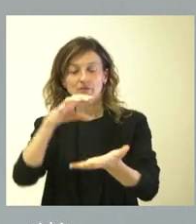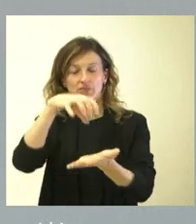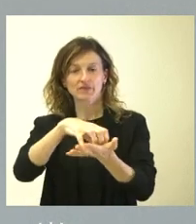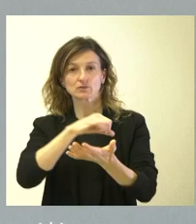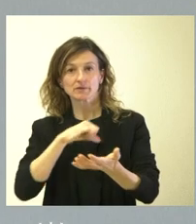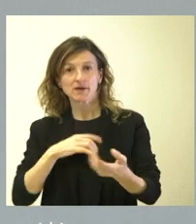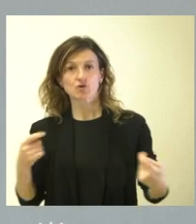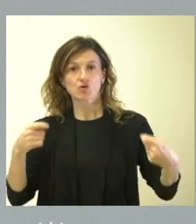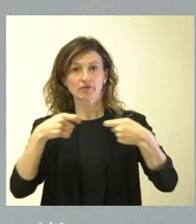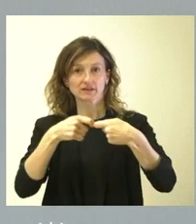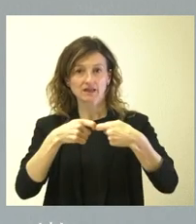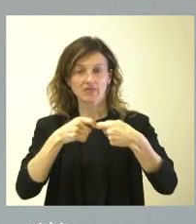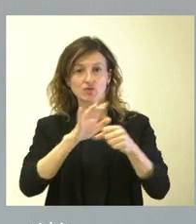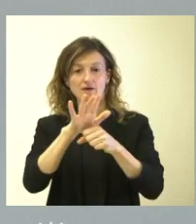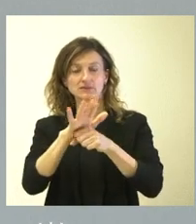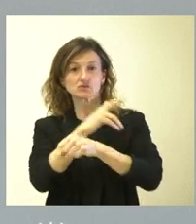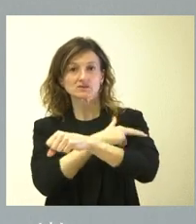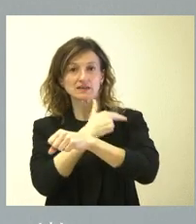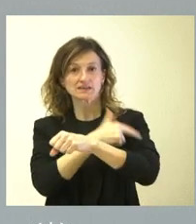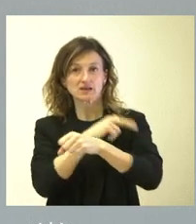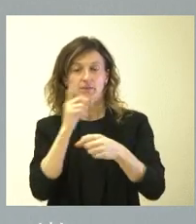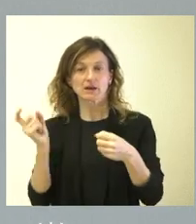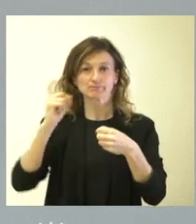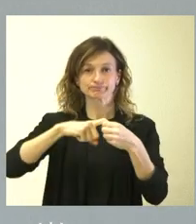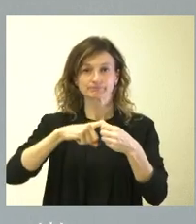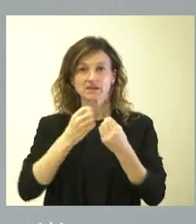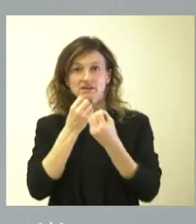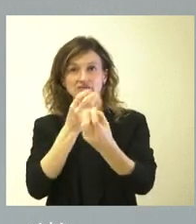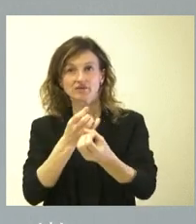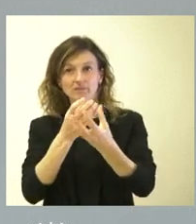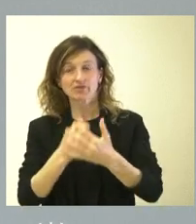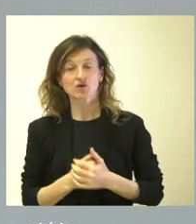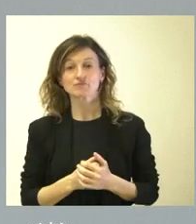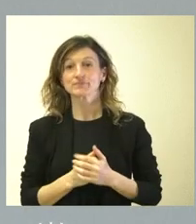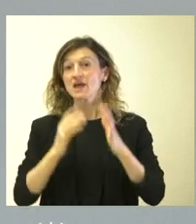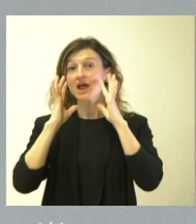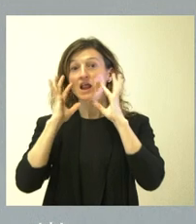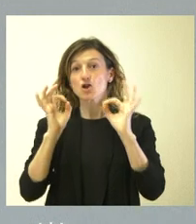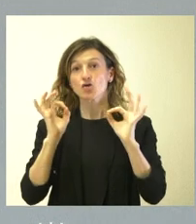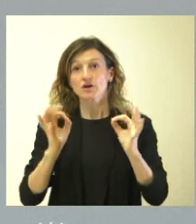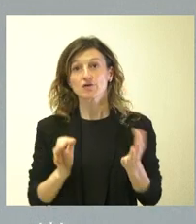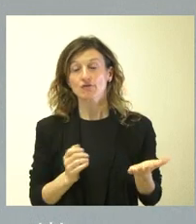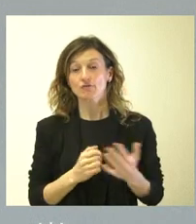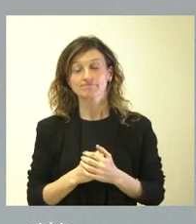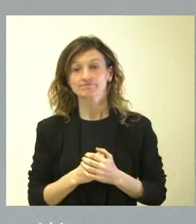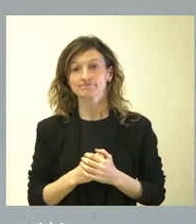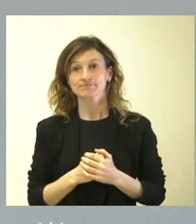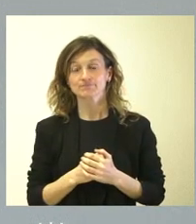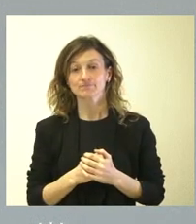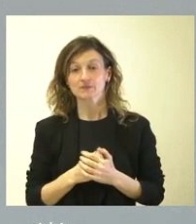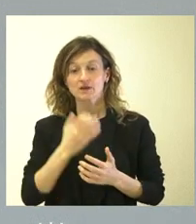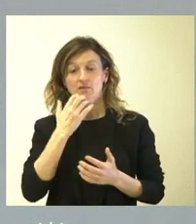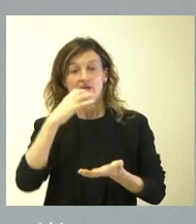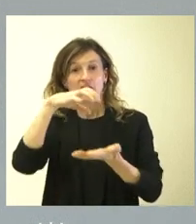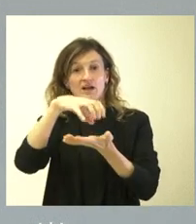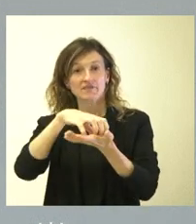o concertados en el ámbito sanitario para que puedan participar de esta información y de estos programas? Lógicamente, en la medida en que un centro de